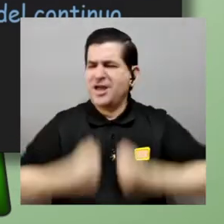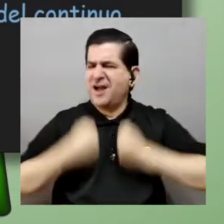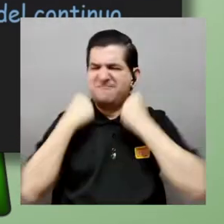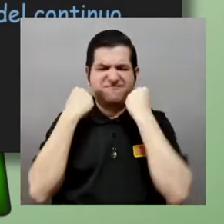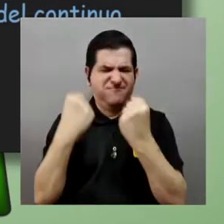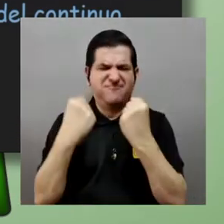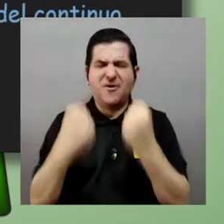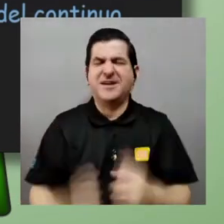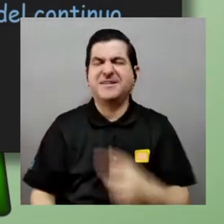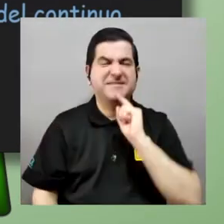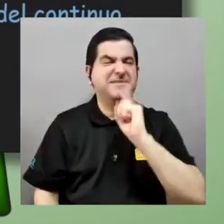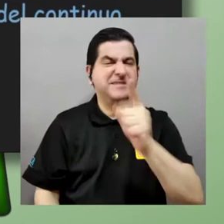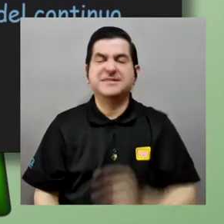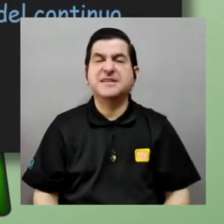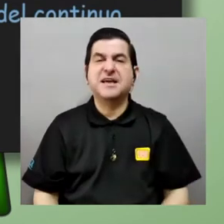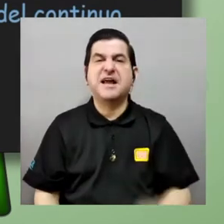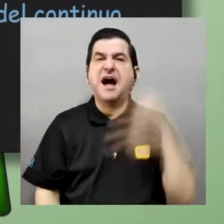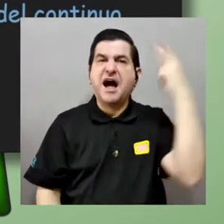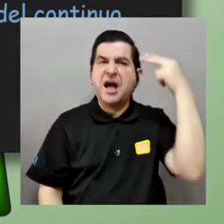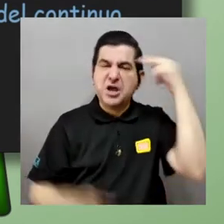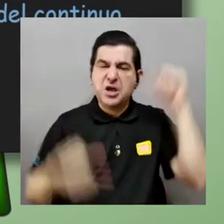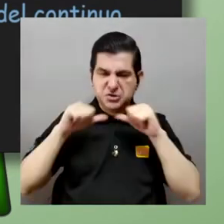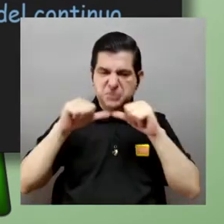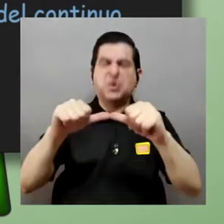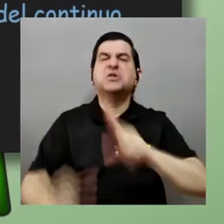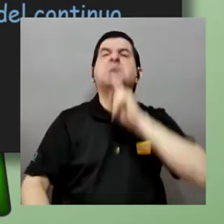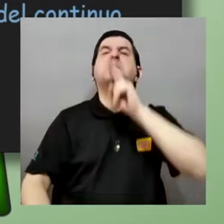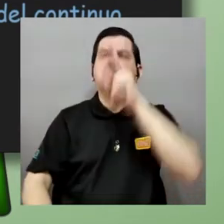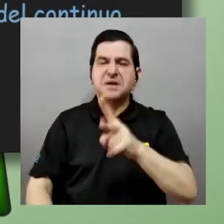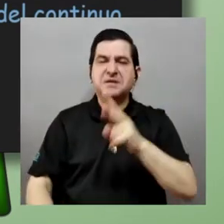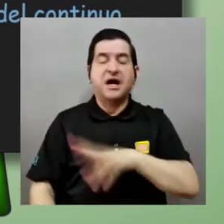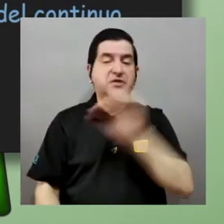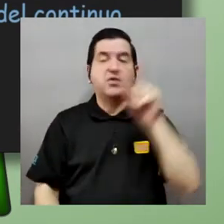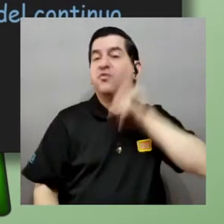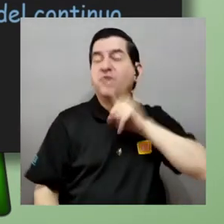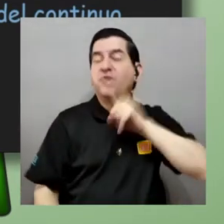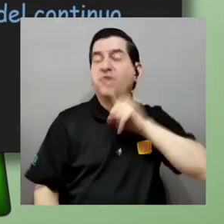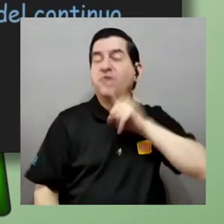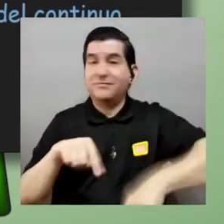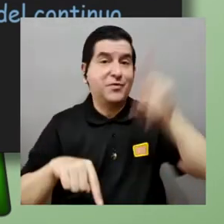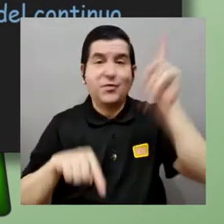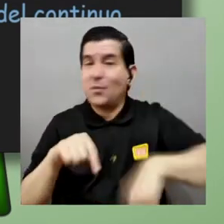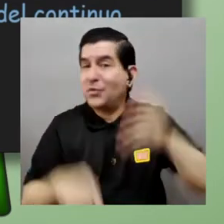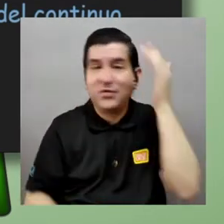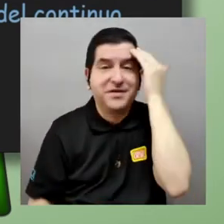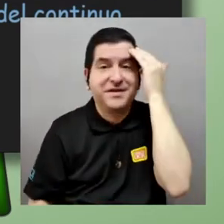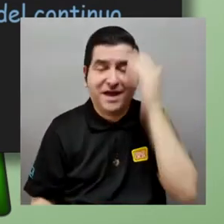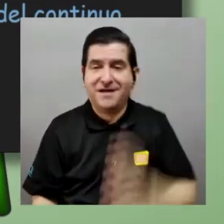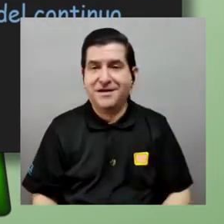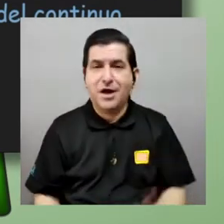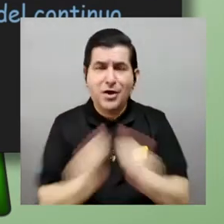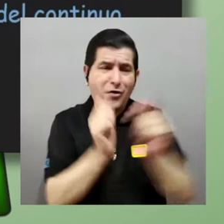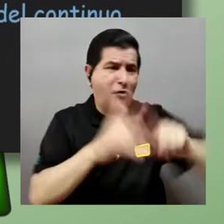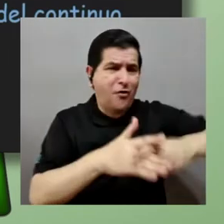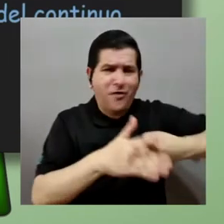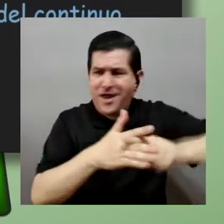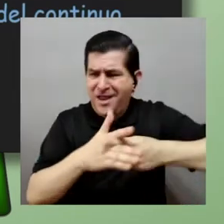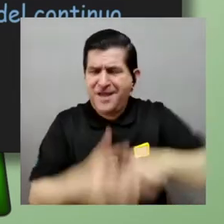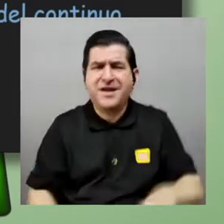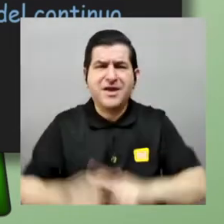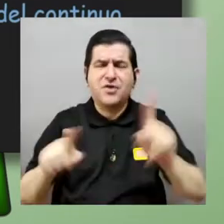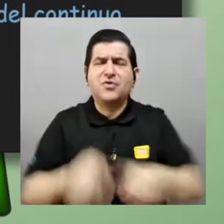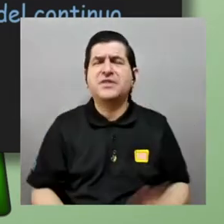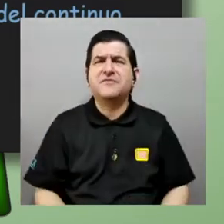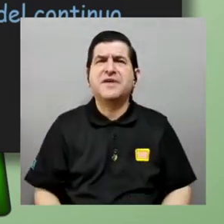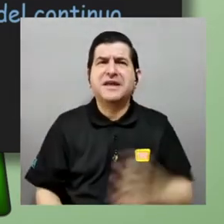decir la hipótesis de continuo es verdadera o falsa no se puede saber con las herramientas y con las axiomas de teoría de conjuntos no se